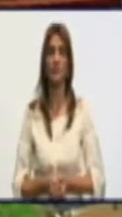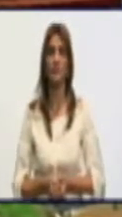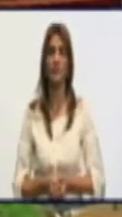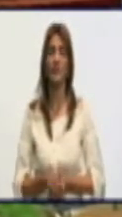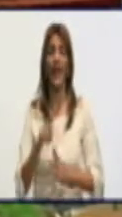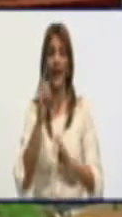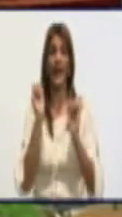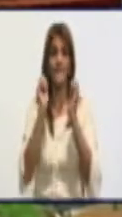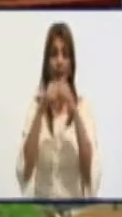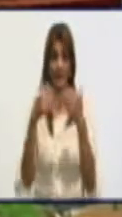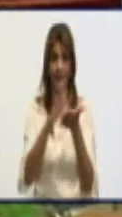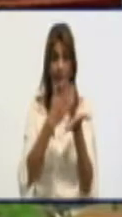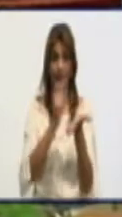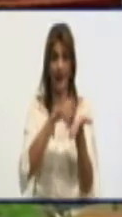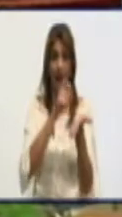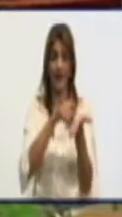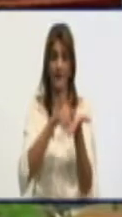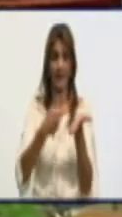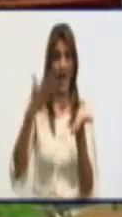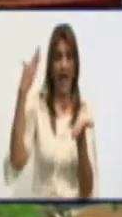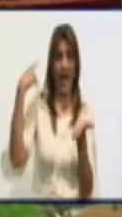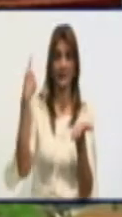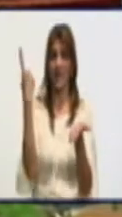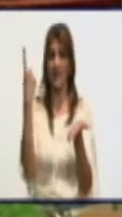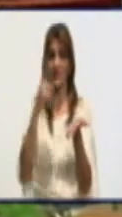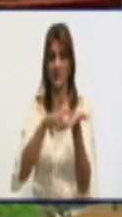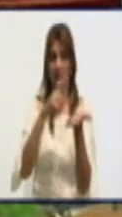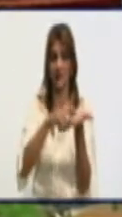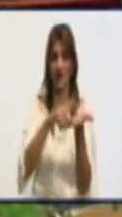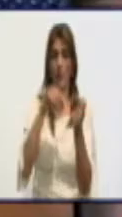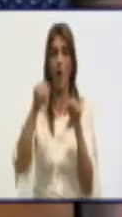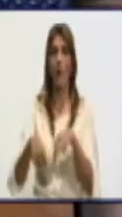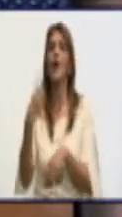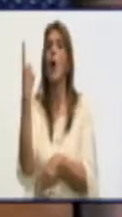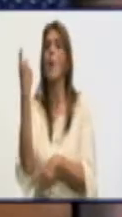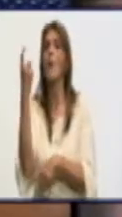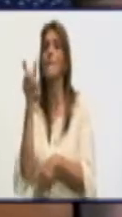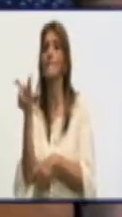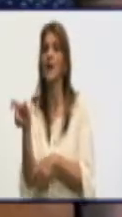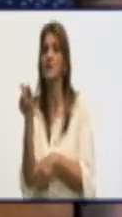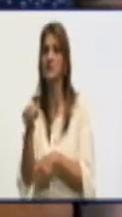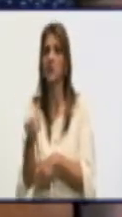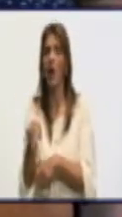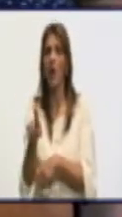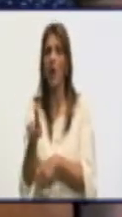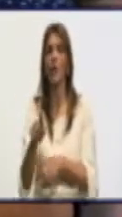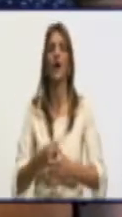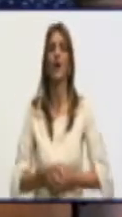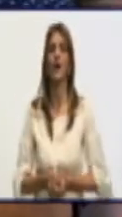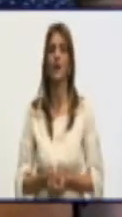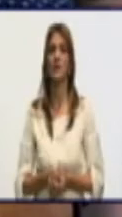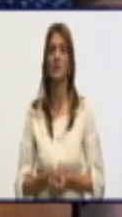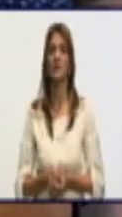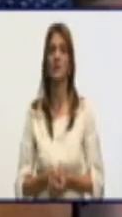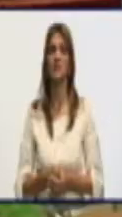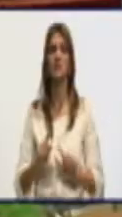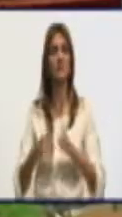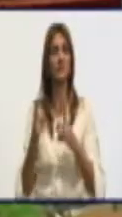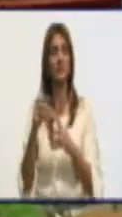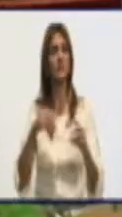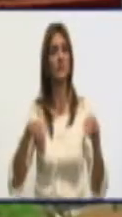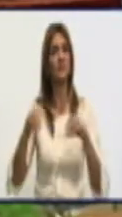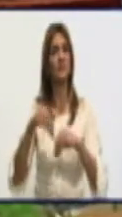el de a peso, el que nos llega por la canasta básica, el que vamos a buscar a la panadería o a la bodega, en medio de todo esto